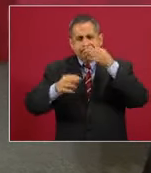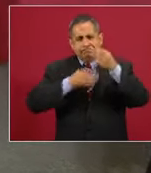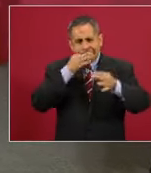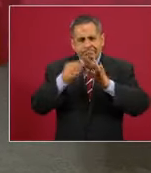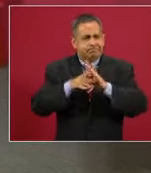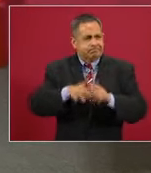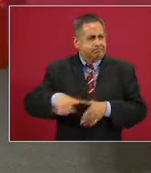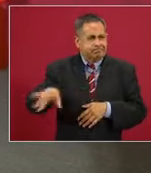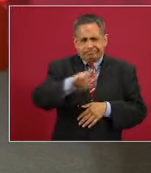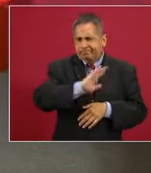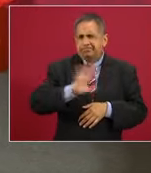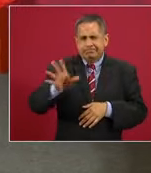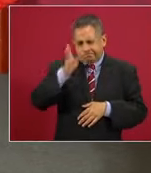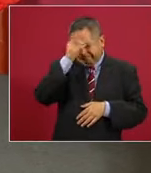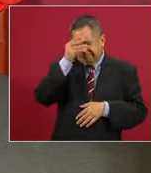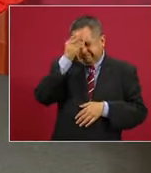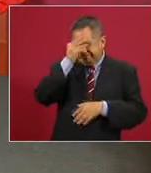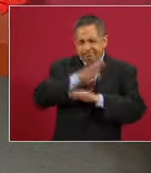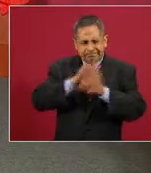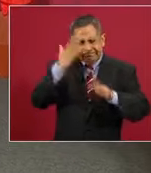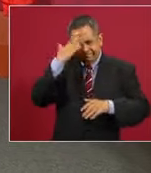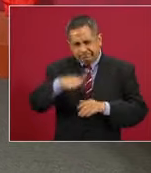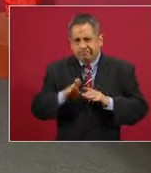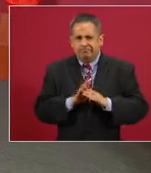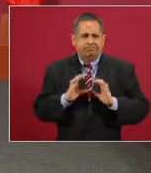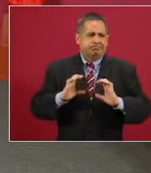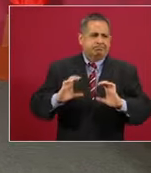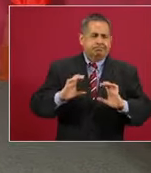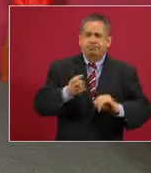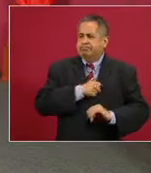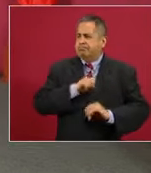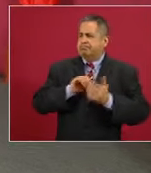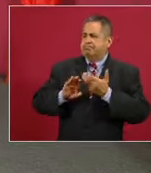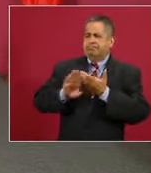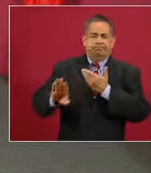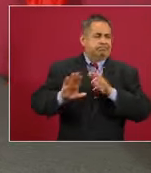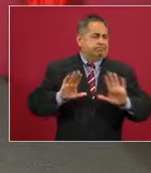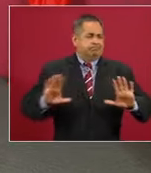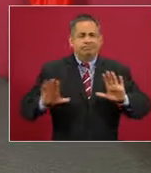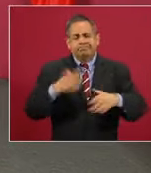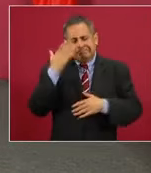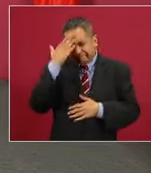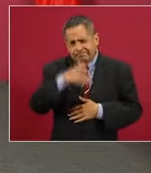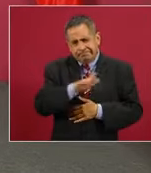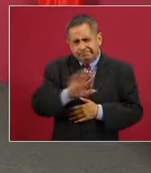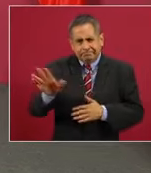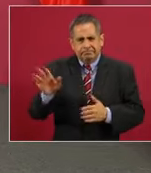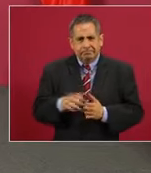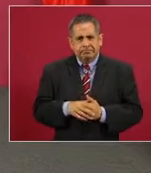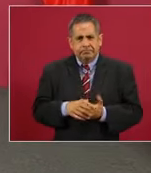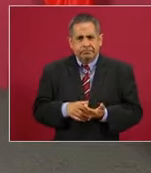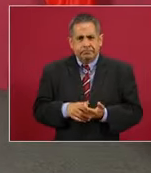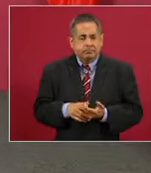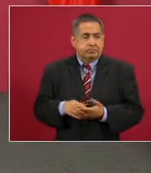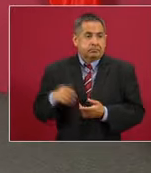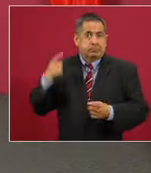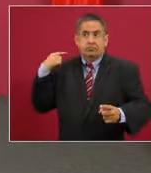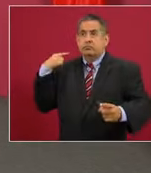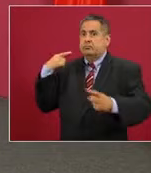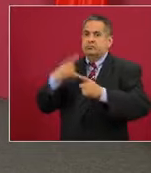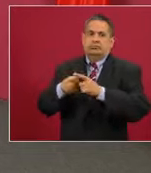aprendido a cuidarnos. La verdad, ha sido un seminario